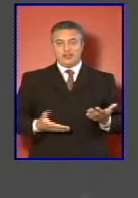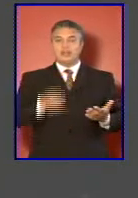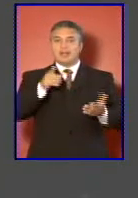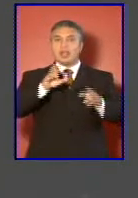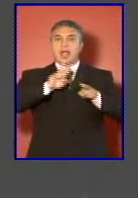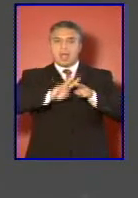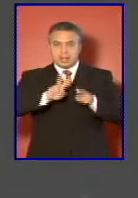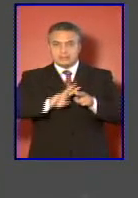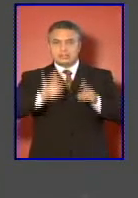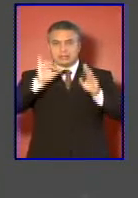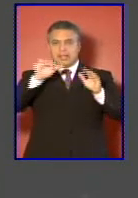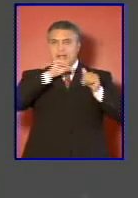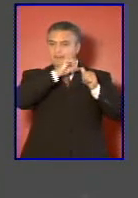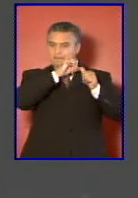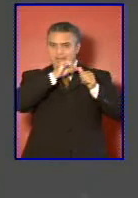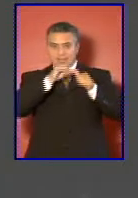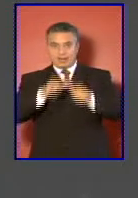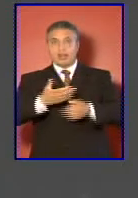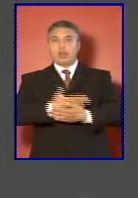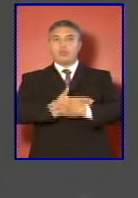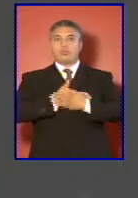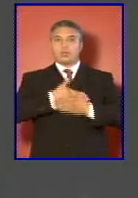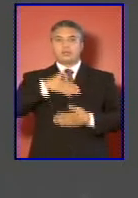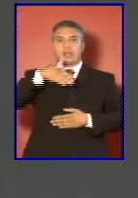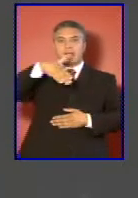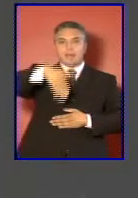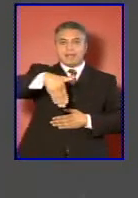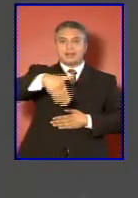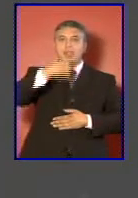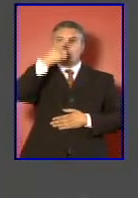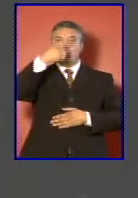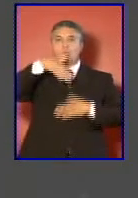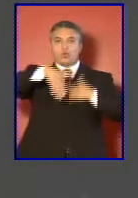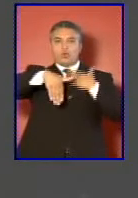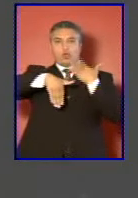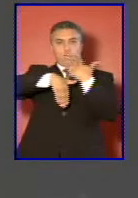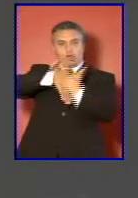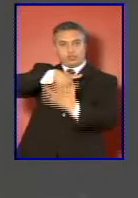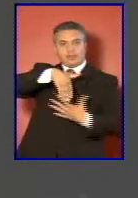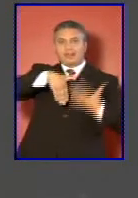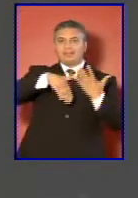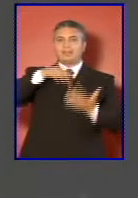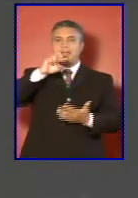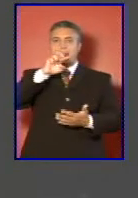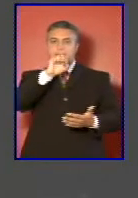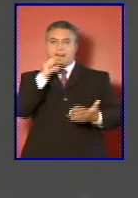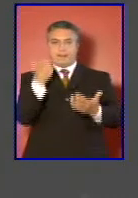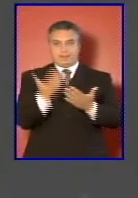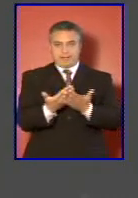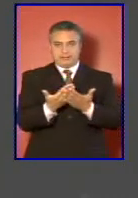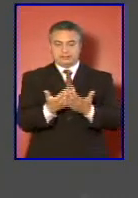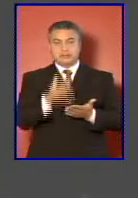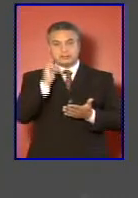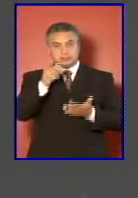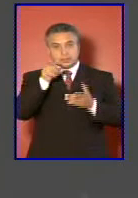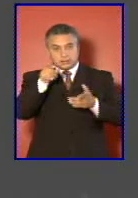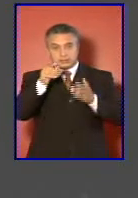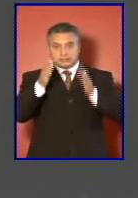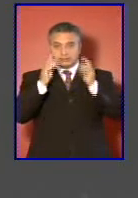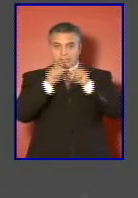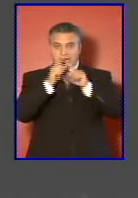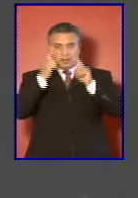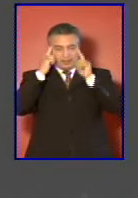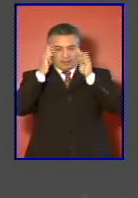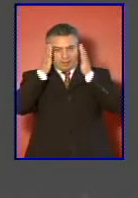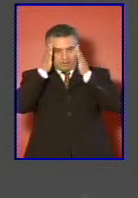a nuestra América como un continente de paz. Y desde esa perspectiva,